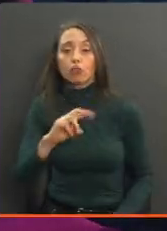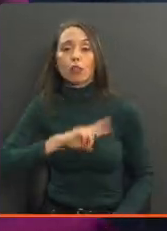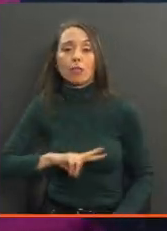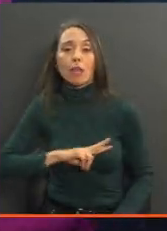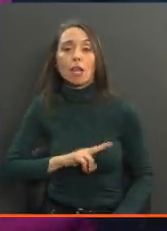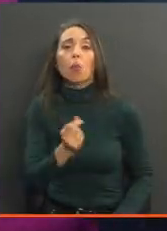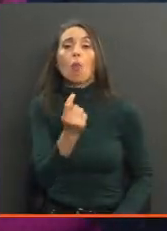semana. la la semana.